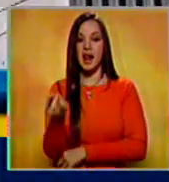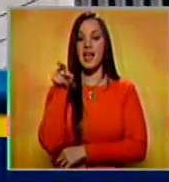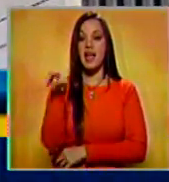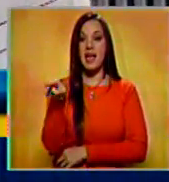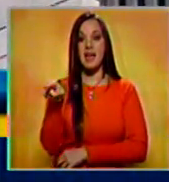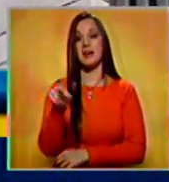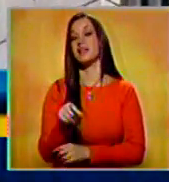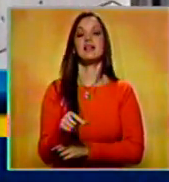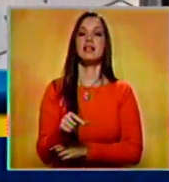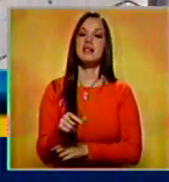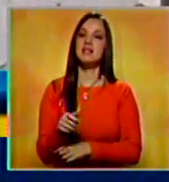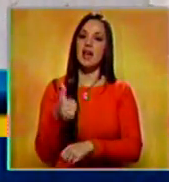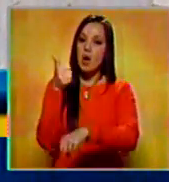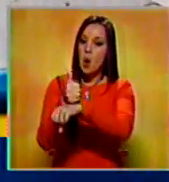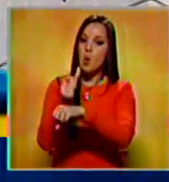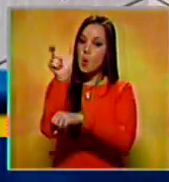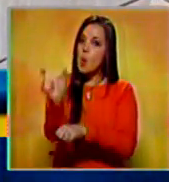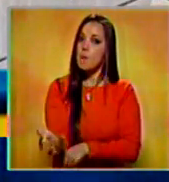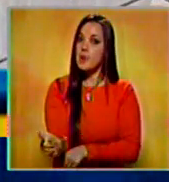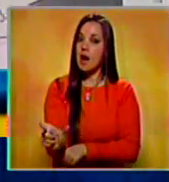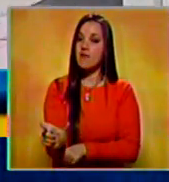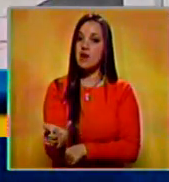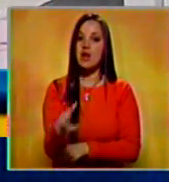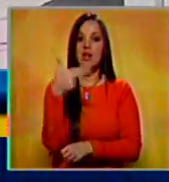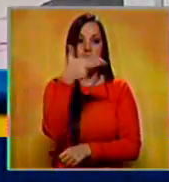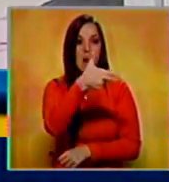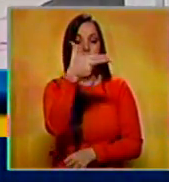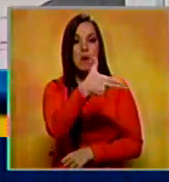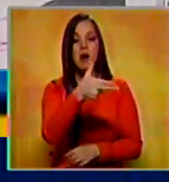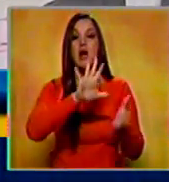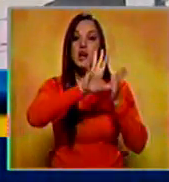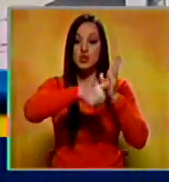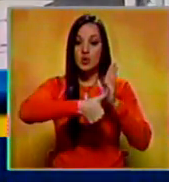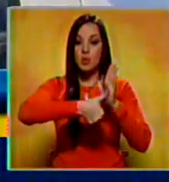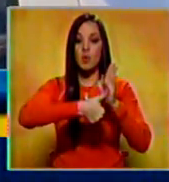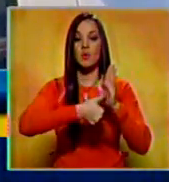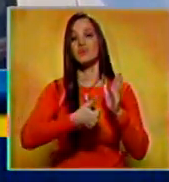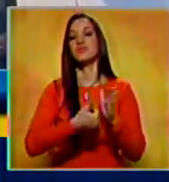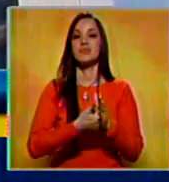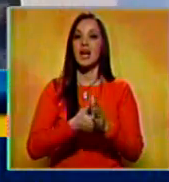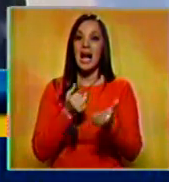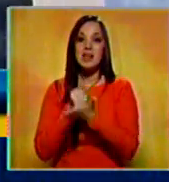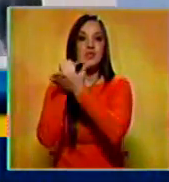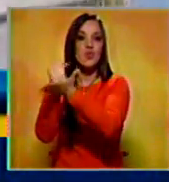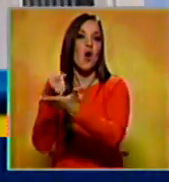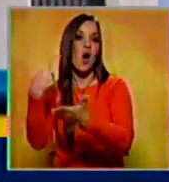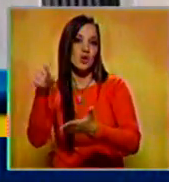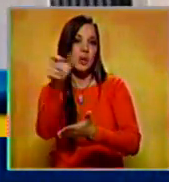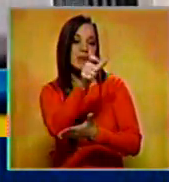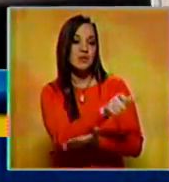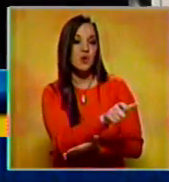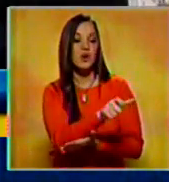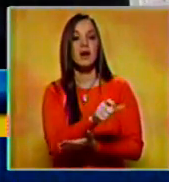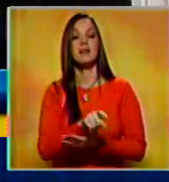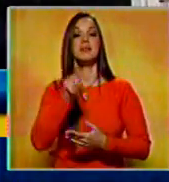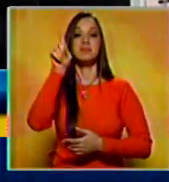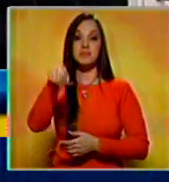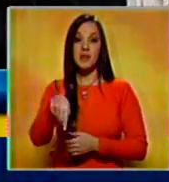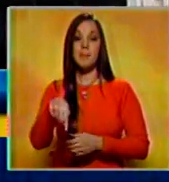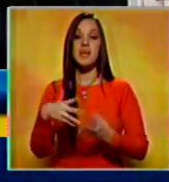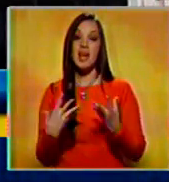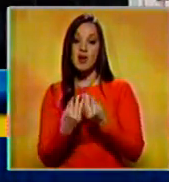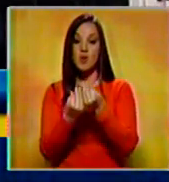comisión de homicidio calificado con alevosía en la ejecución de un robo en grado de cooperador, e igual delito pero en grado de